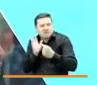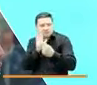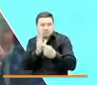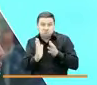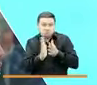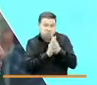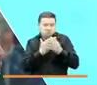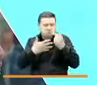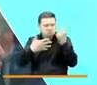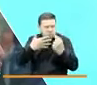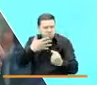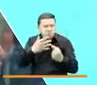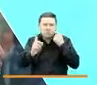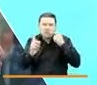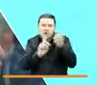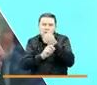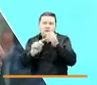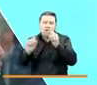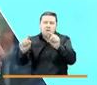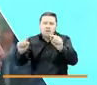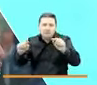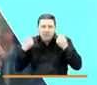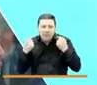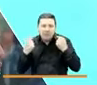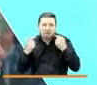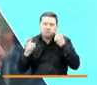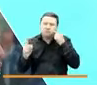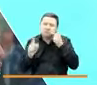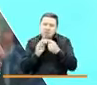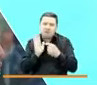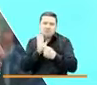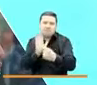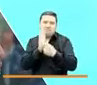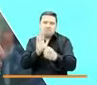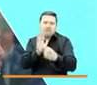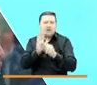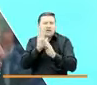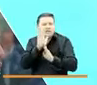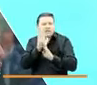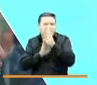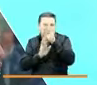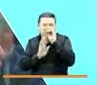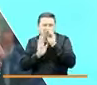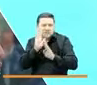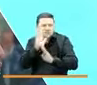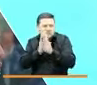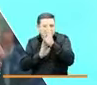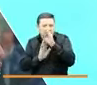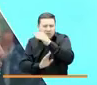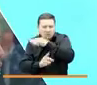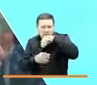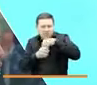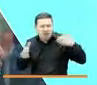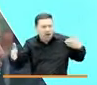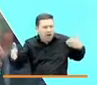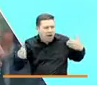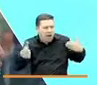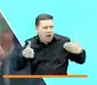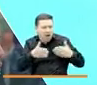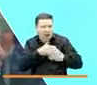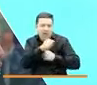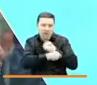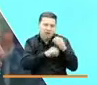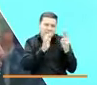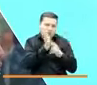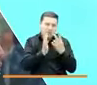avances, logros, metas y obstáculos que se presentaron en el desarrollo de la labor realizada a lo largo de 2020,